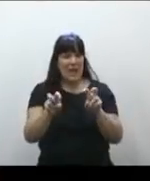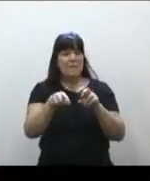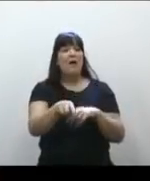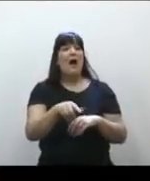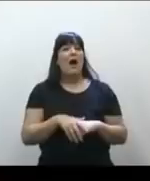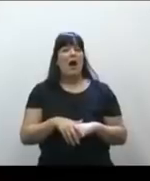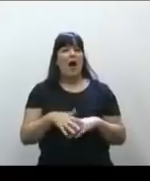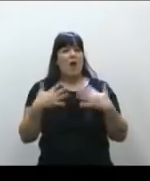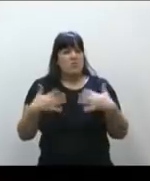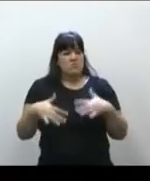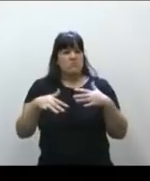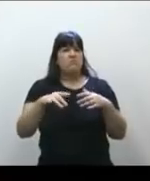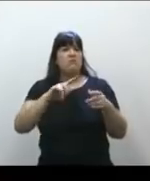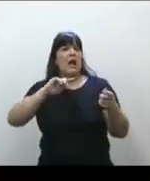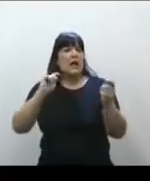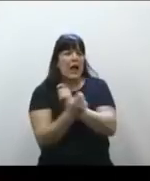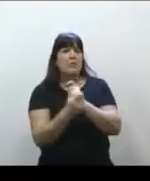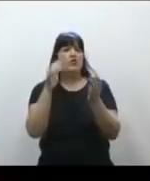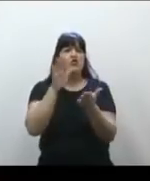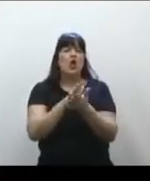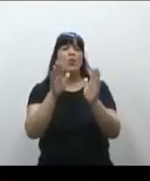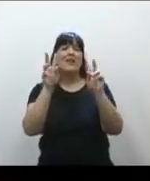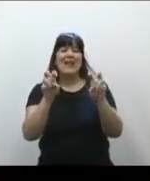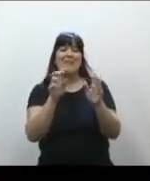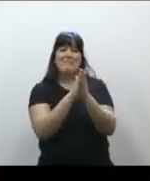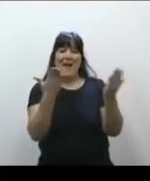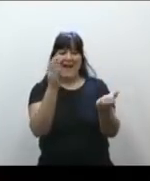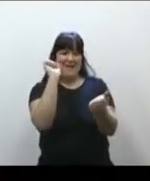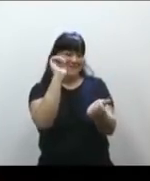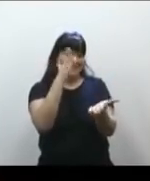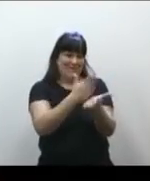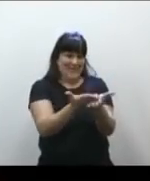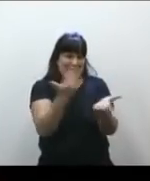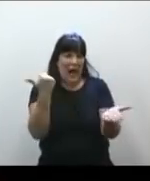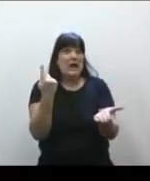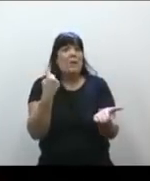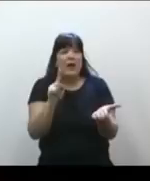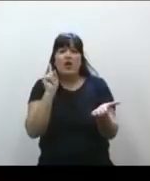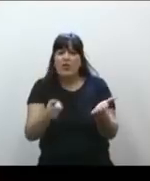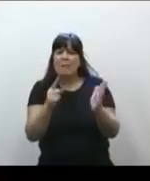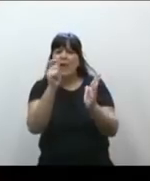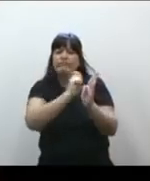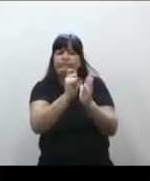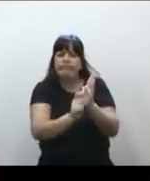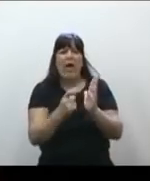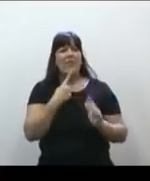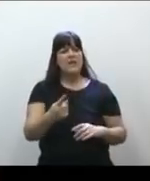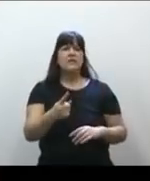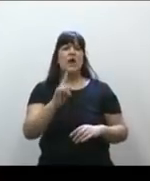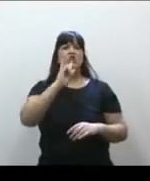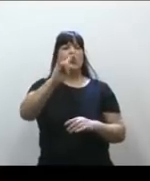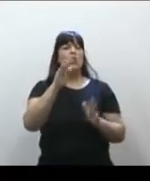que un cambio del ordenamiento jurídico penal. Avanza sobre competencias claras de las provincias